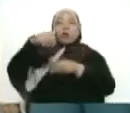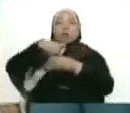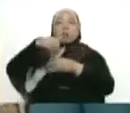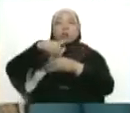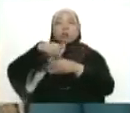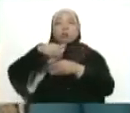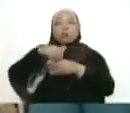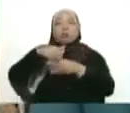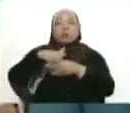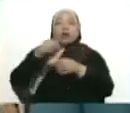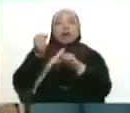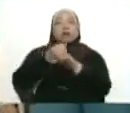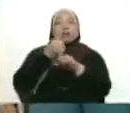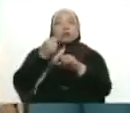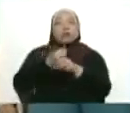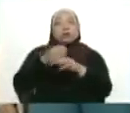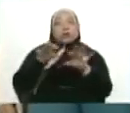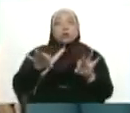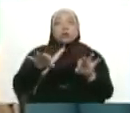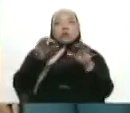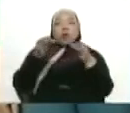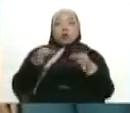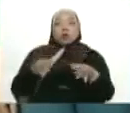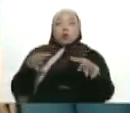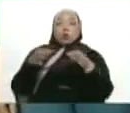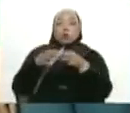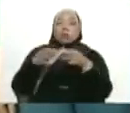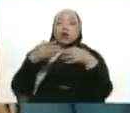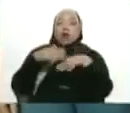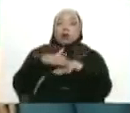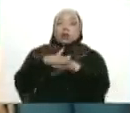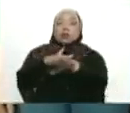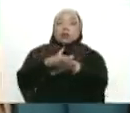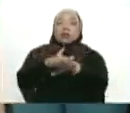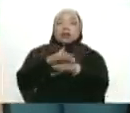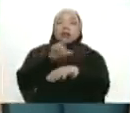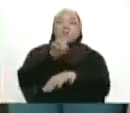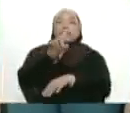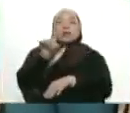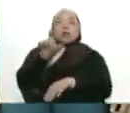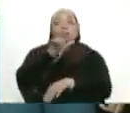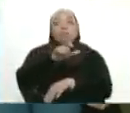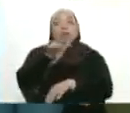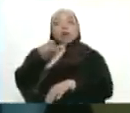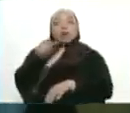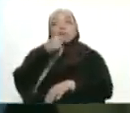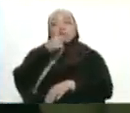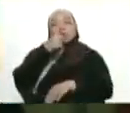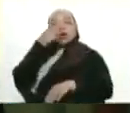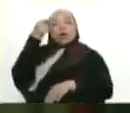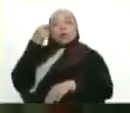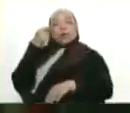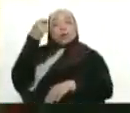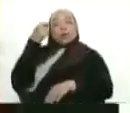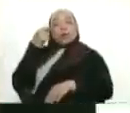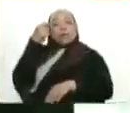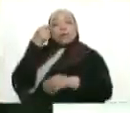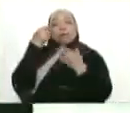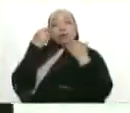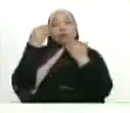un riguroso trabajo de selección para conformar este comité integrado por 21 miembros. De inmediato escuchemos declaraciones del diputado Giuseppe Alessandrero.